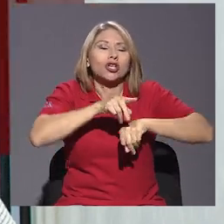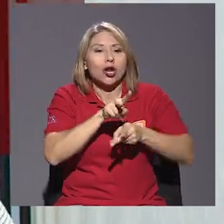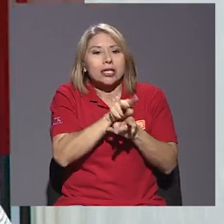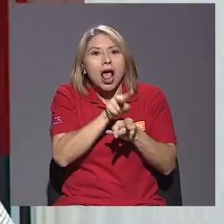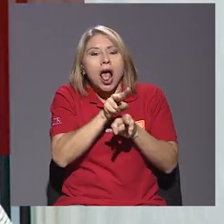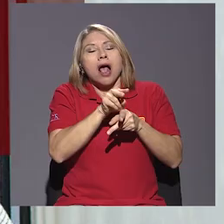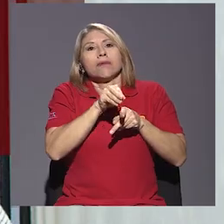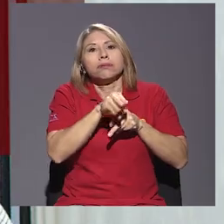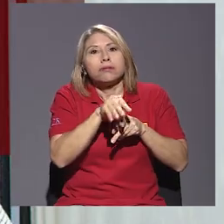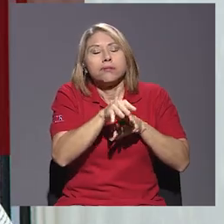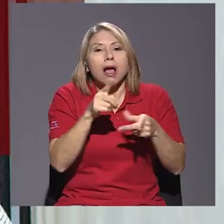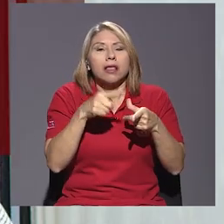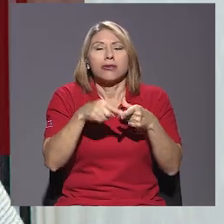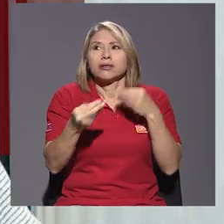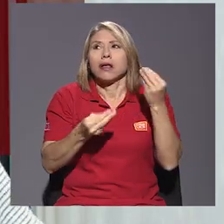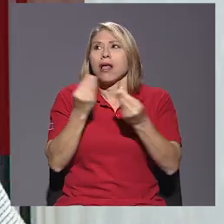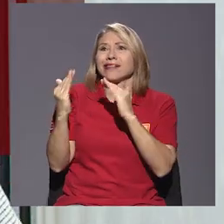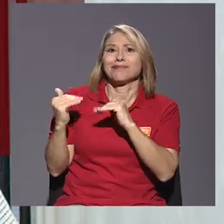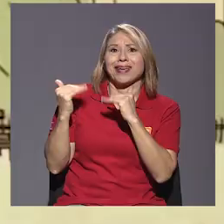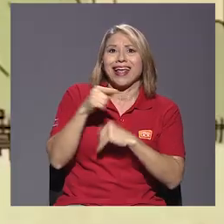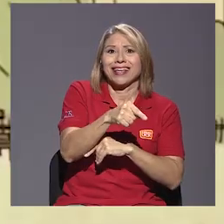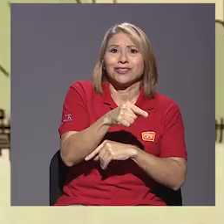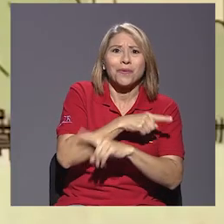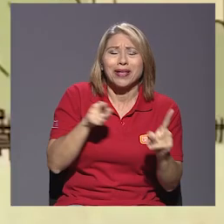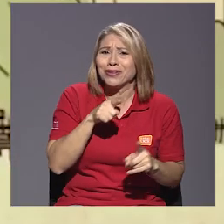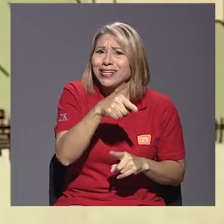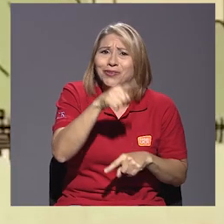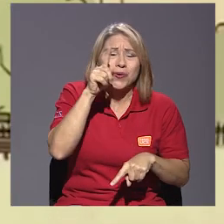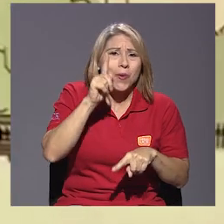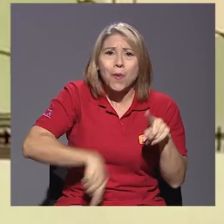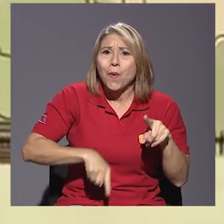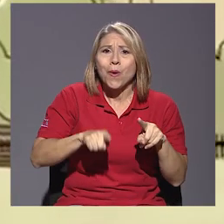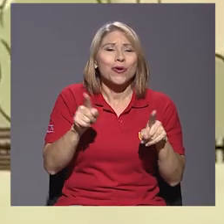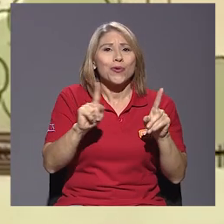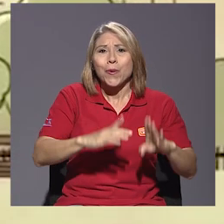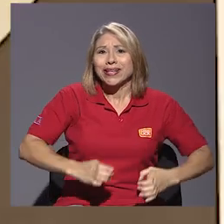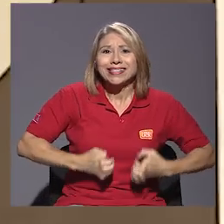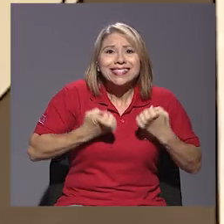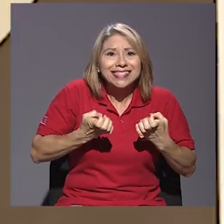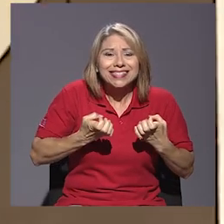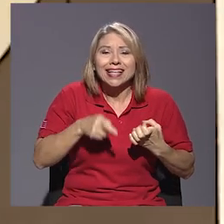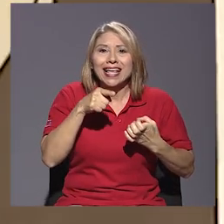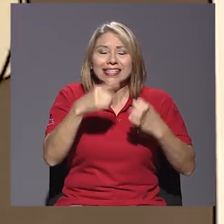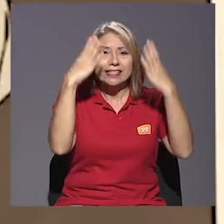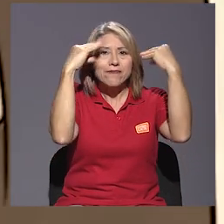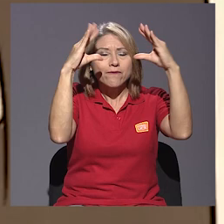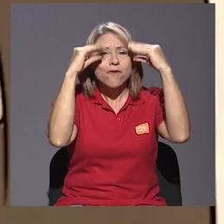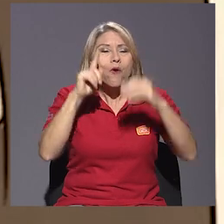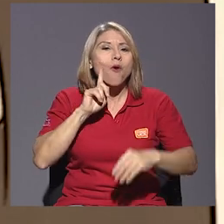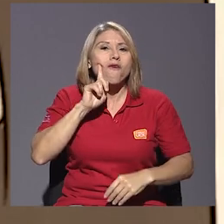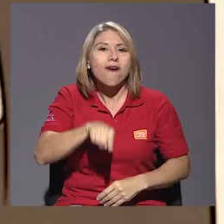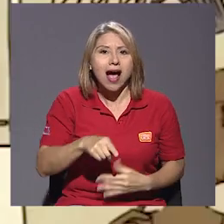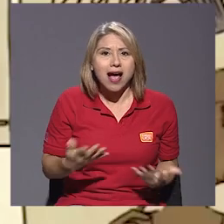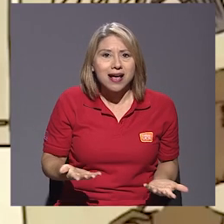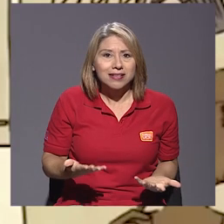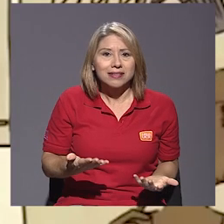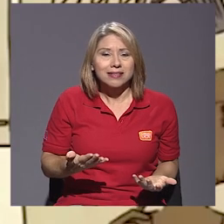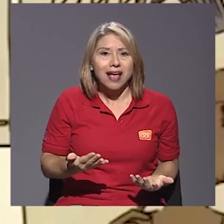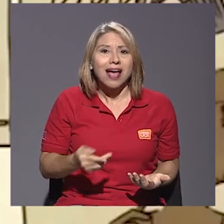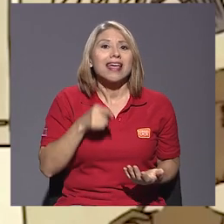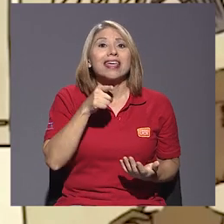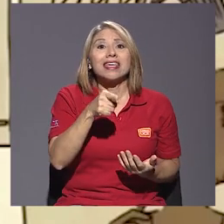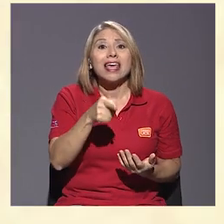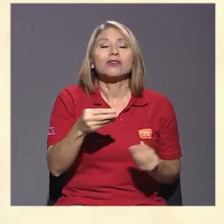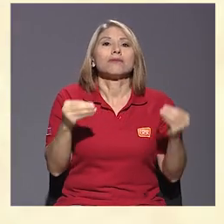inmanejables para hombres y mujeres, porque no existen. Son creados por esta información falsa. Y que